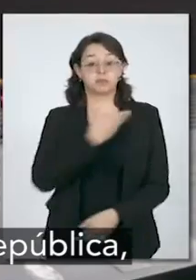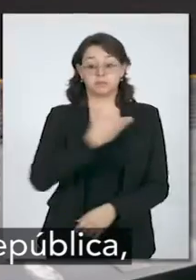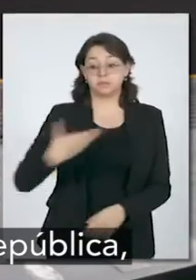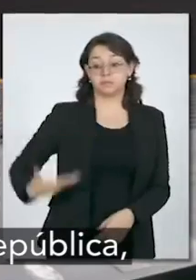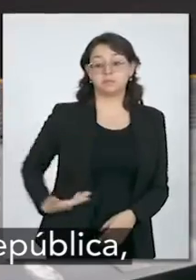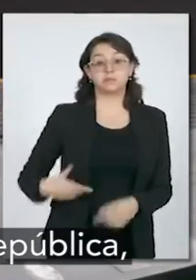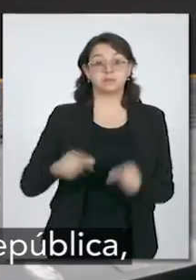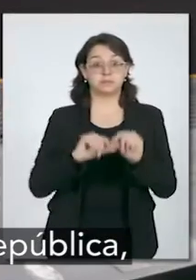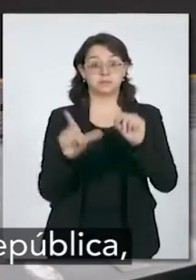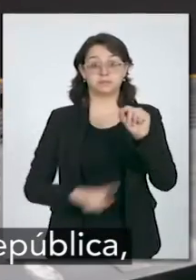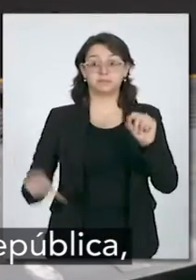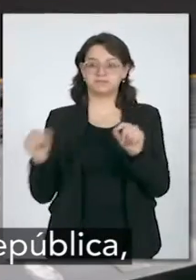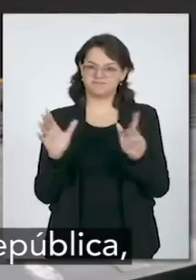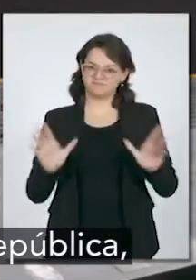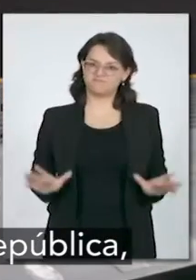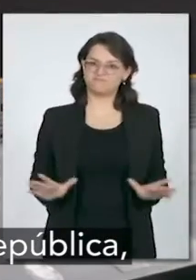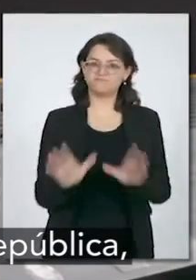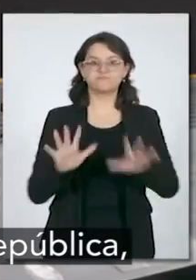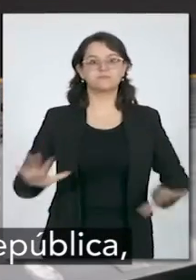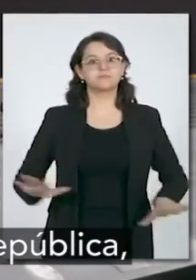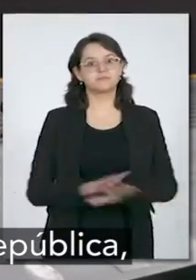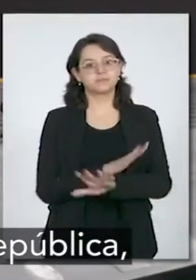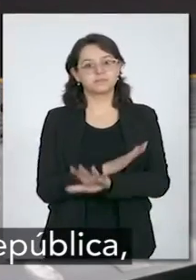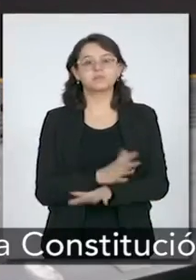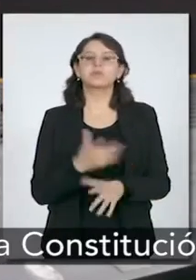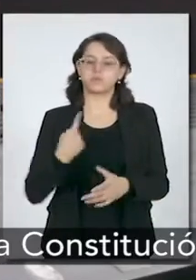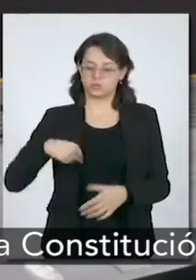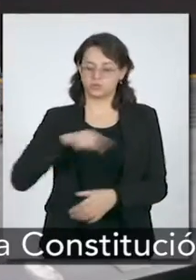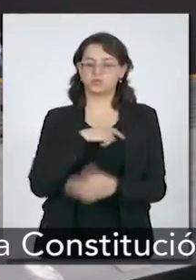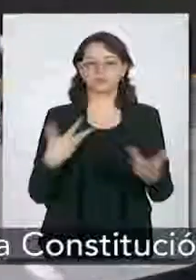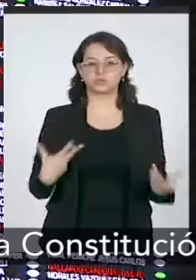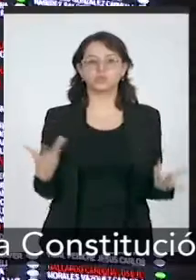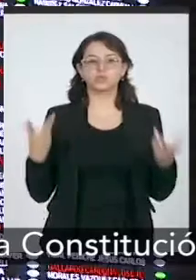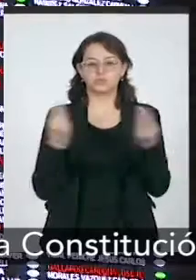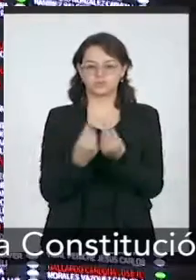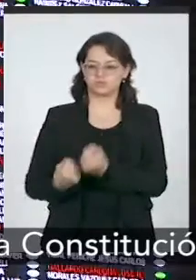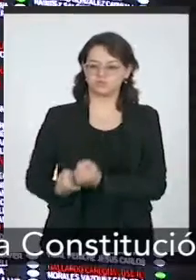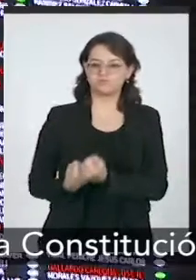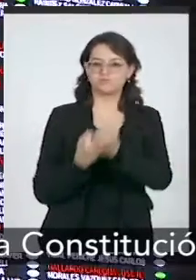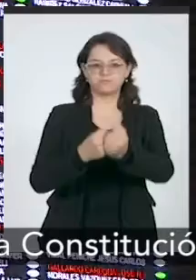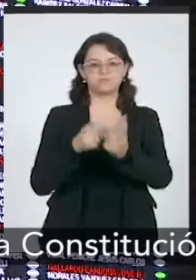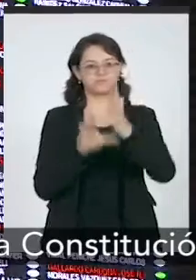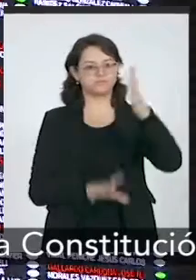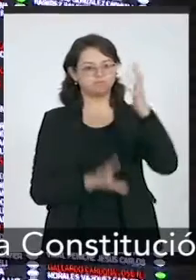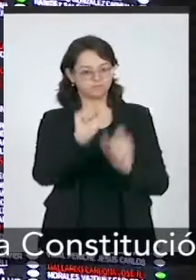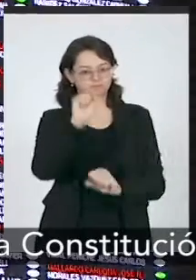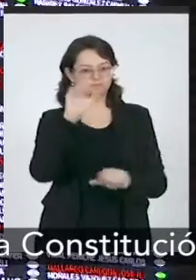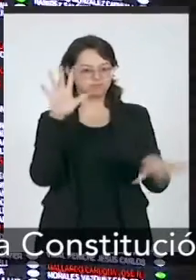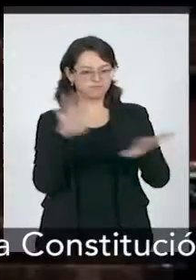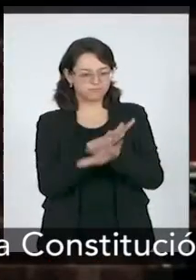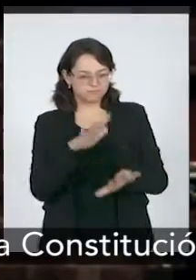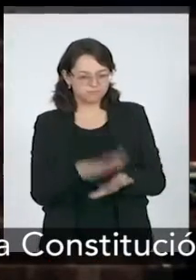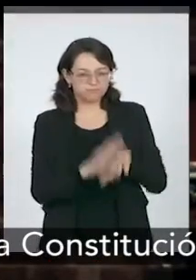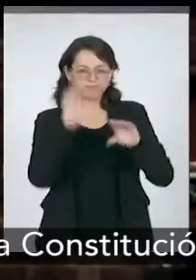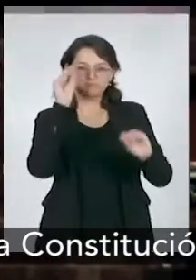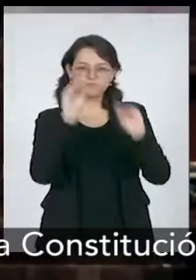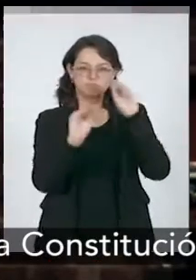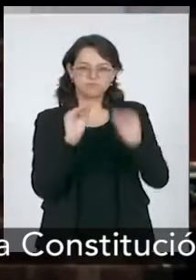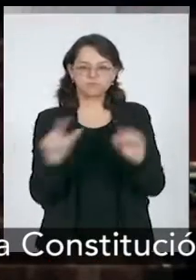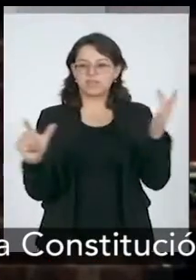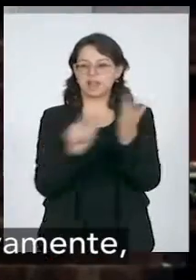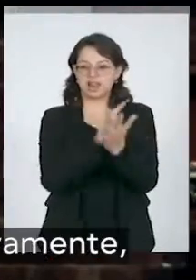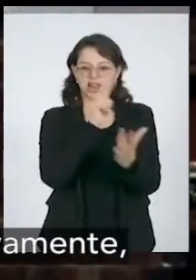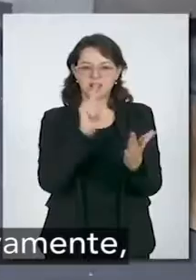la transformación que impulsa el presidente de la República, donde buena parte la impulsamos nosotros con cambios a la